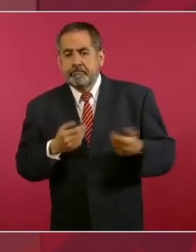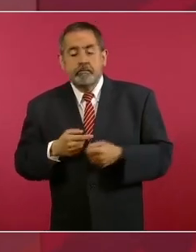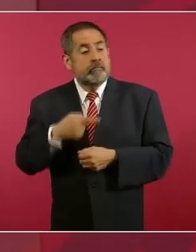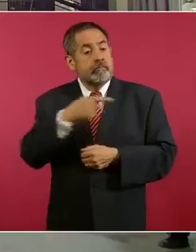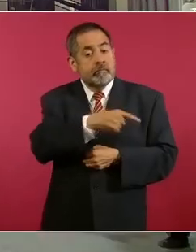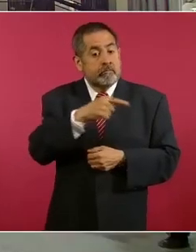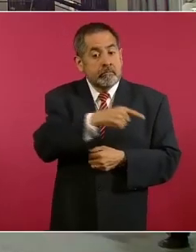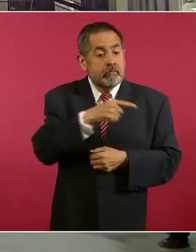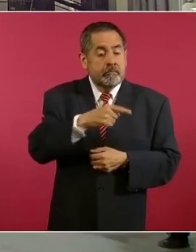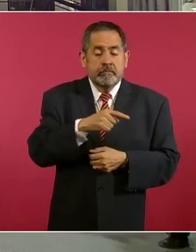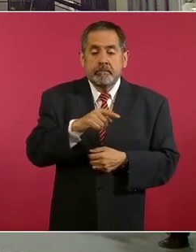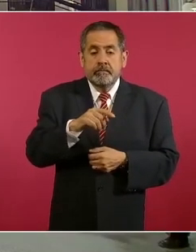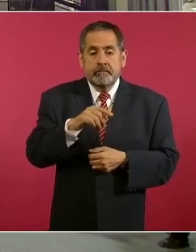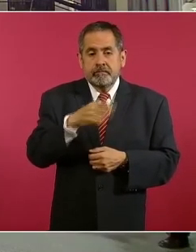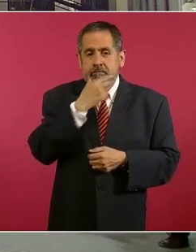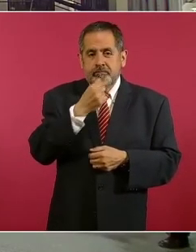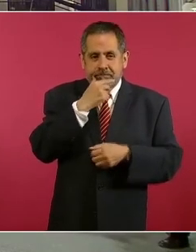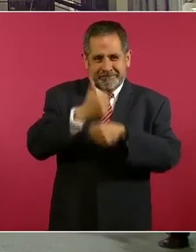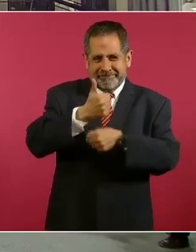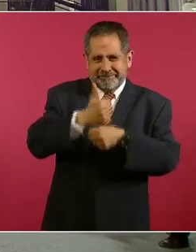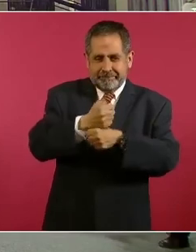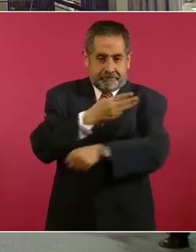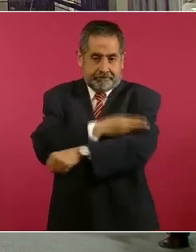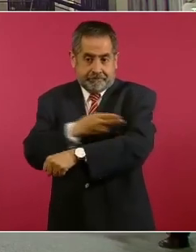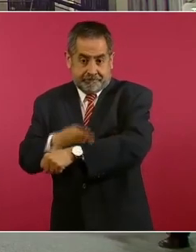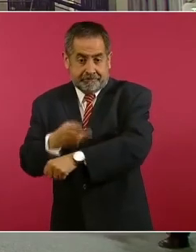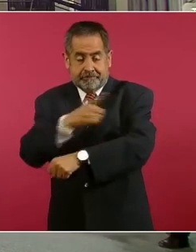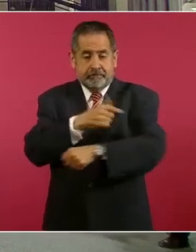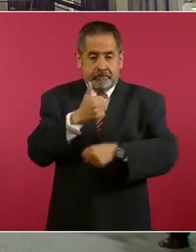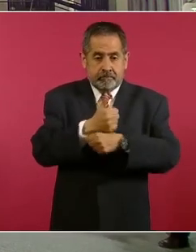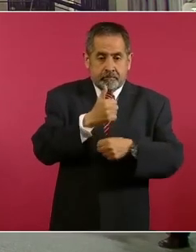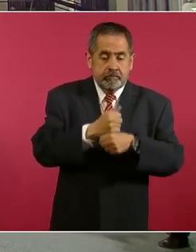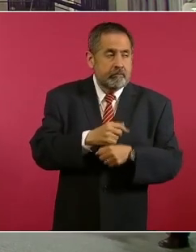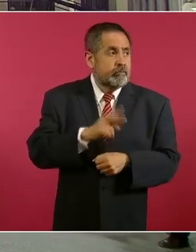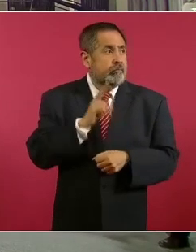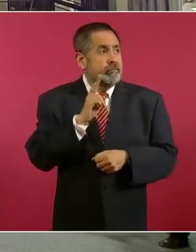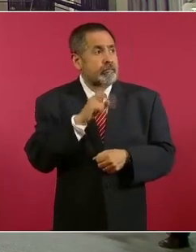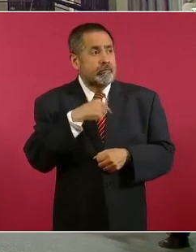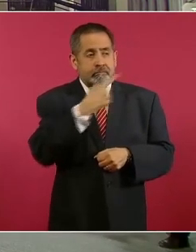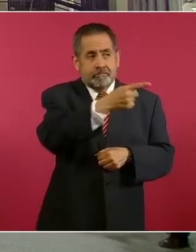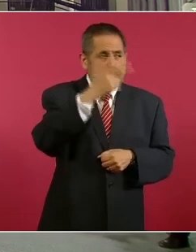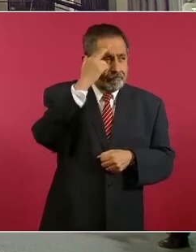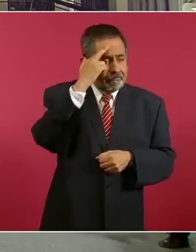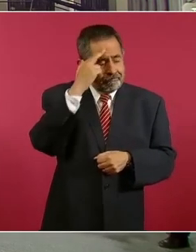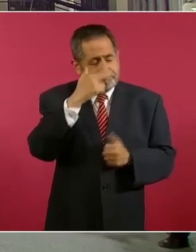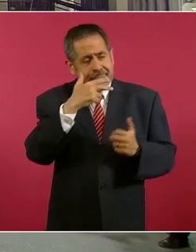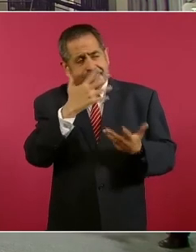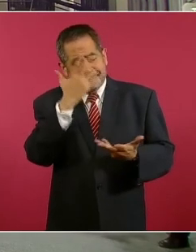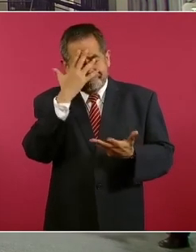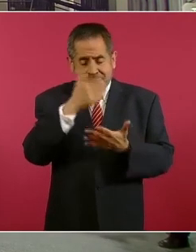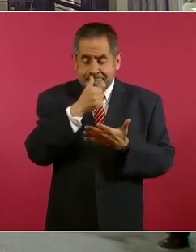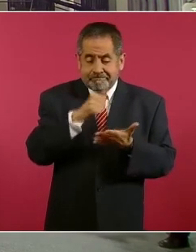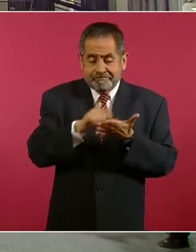a Porfirio y le dijo, estamos muy apenados con usted, señor presidente,